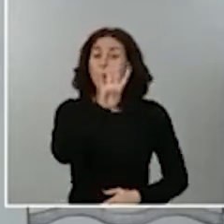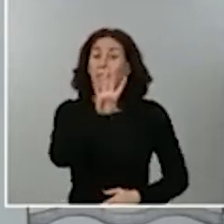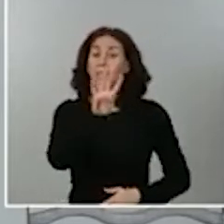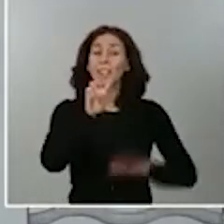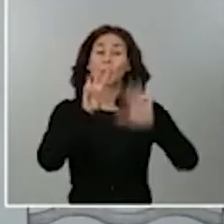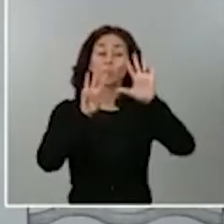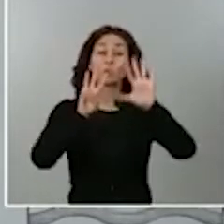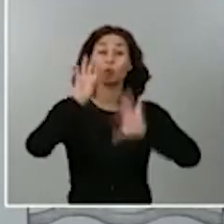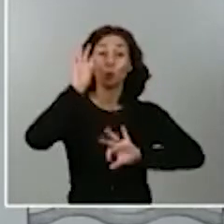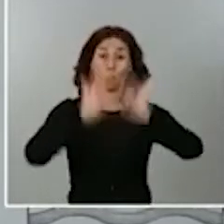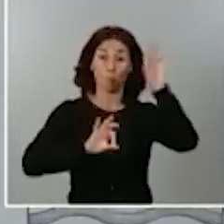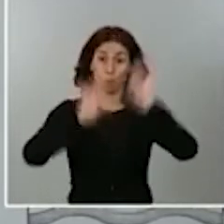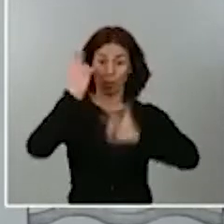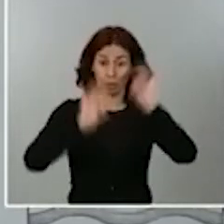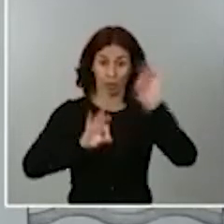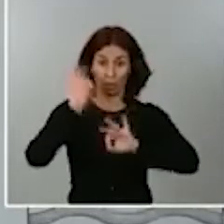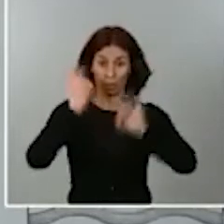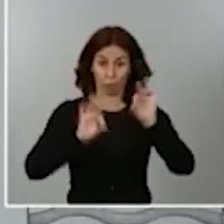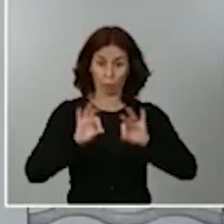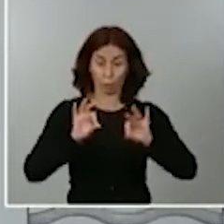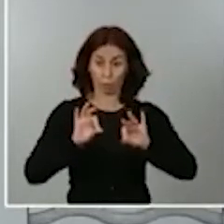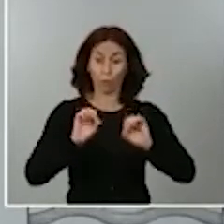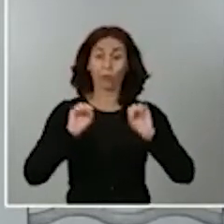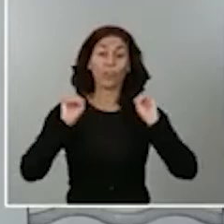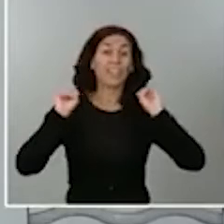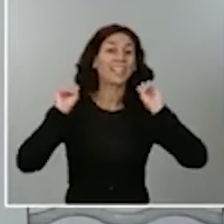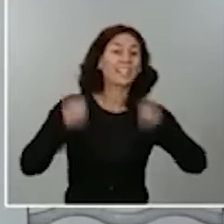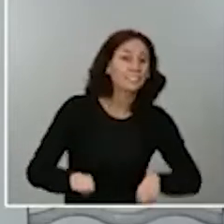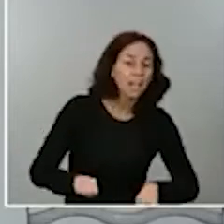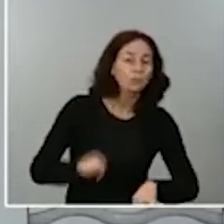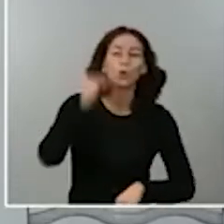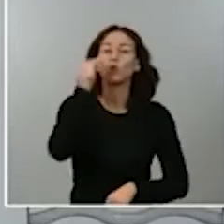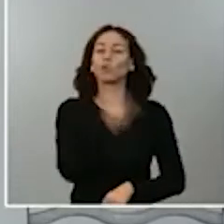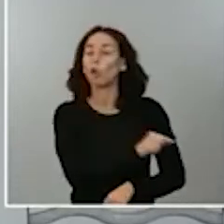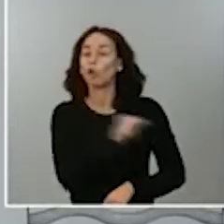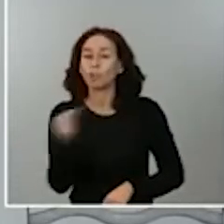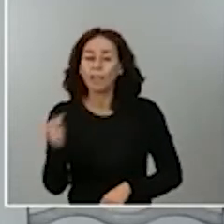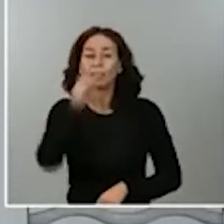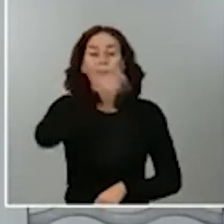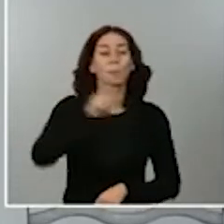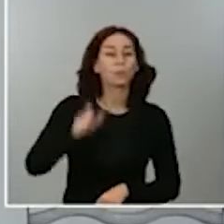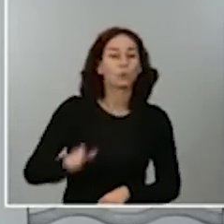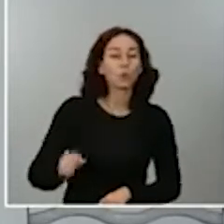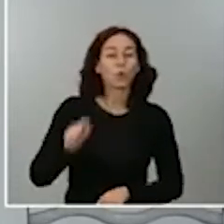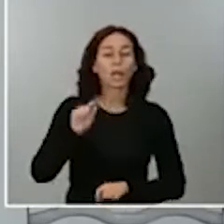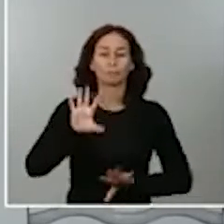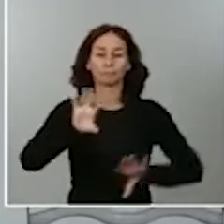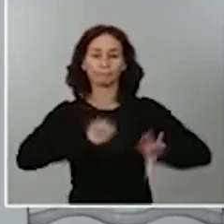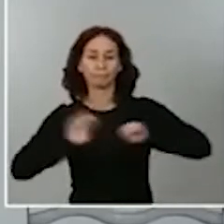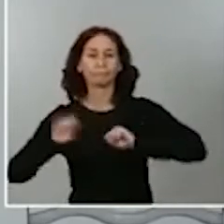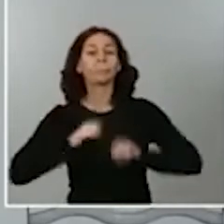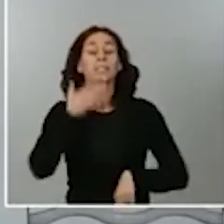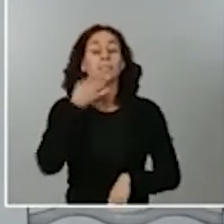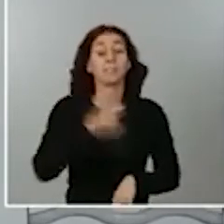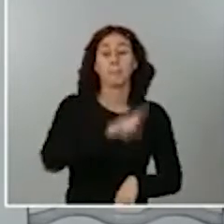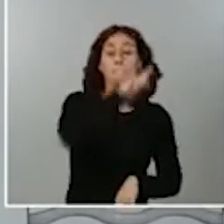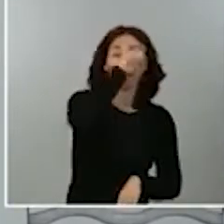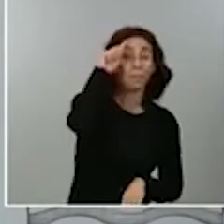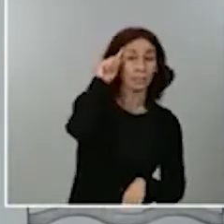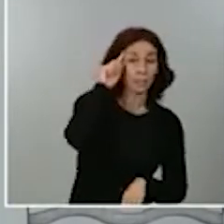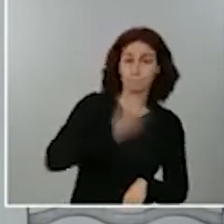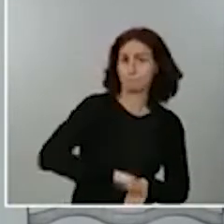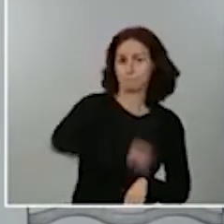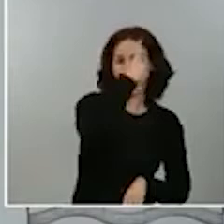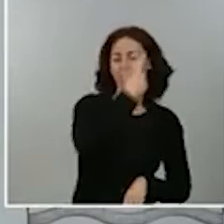de notificación son de la Comunidad Autónoma de Madrid, notificación de casos. Hay más comunidades autónomas con retrasos de notificación. En Madrid el